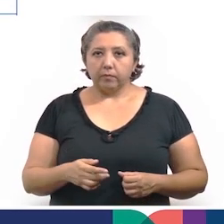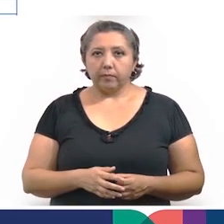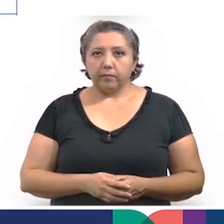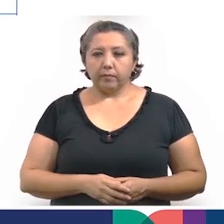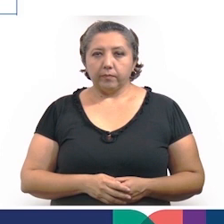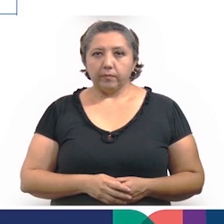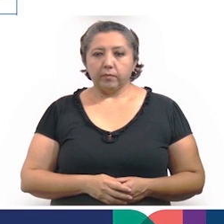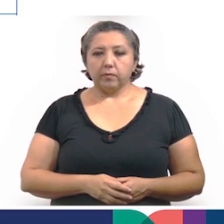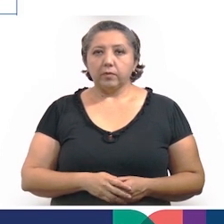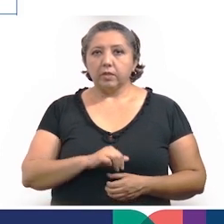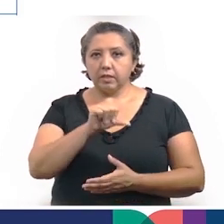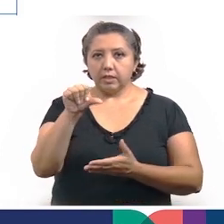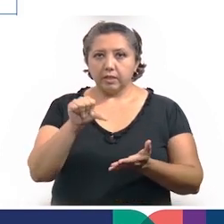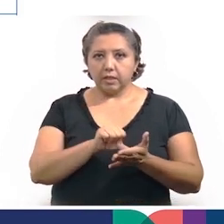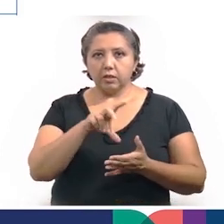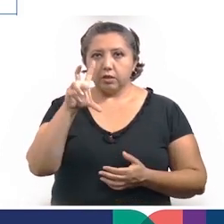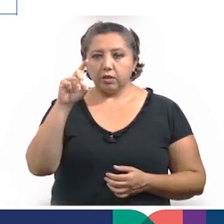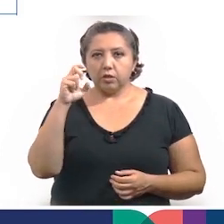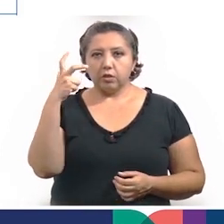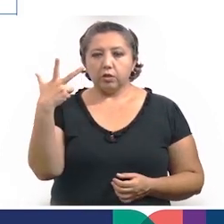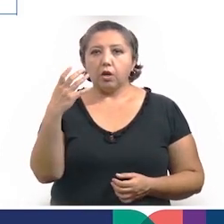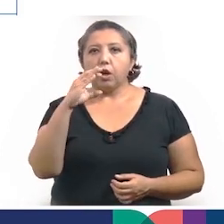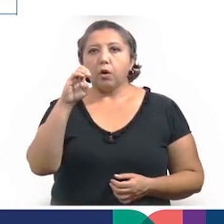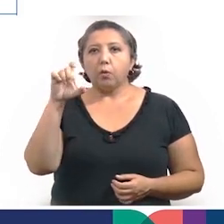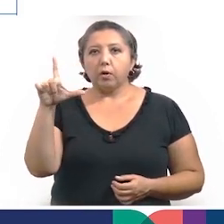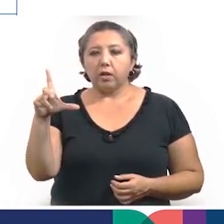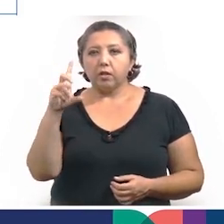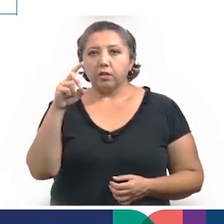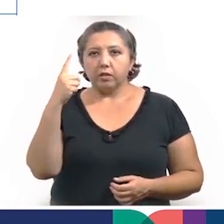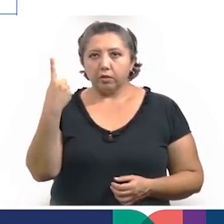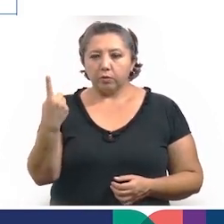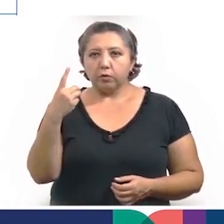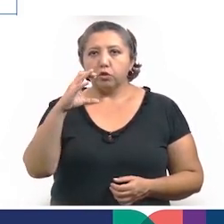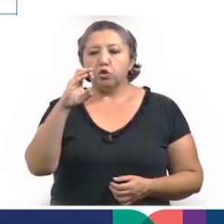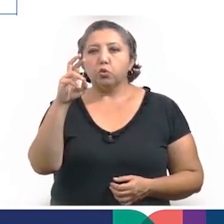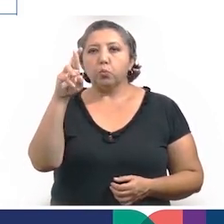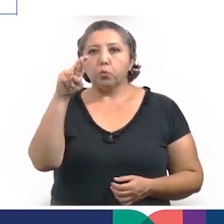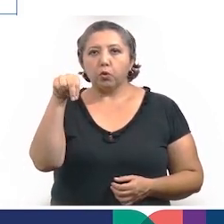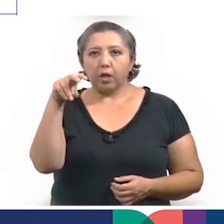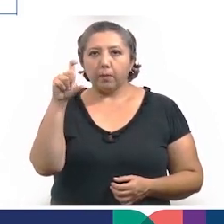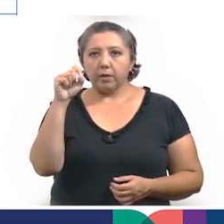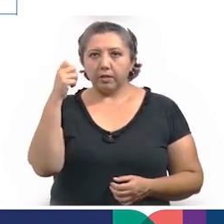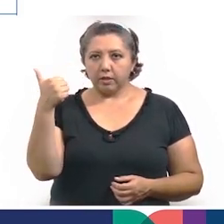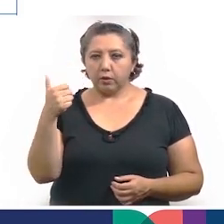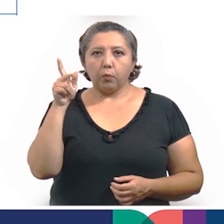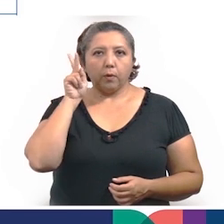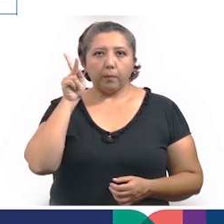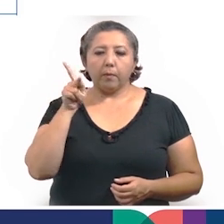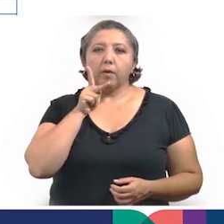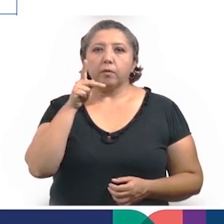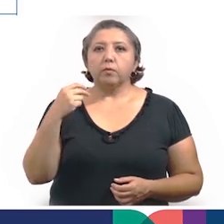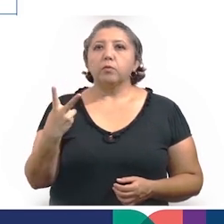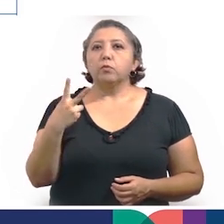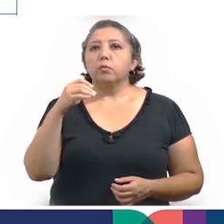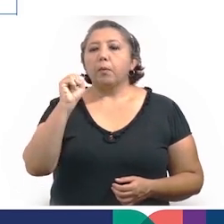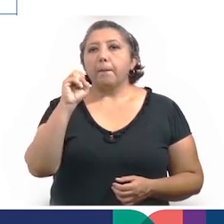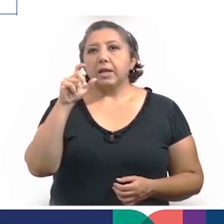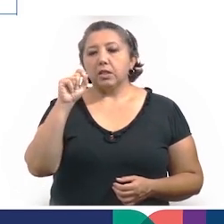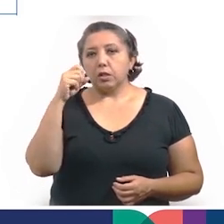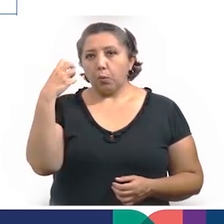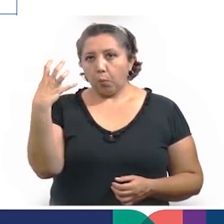Colonia Centro con 38, Ciudad Cauquel con 31, Chuburná 26, Juan Pablo II 24,